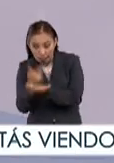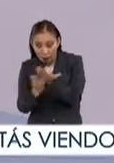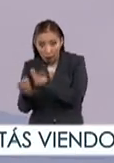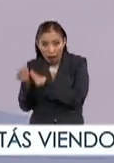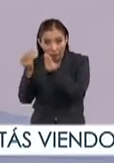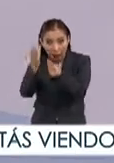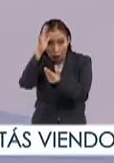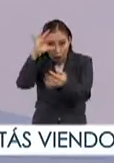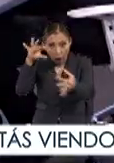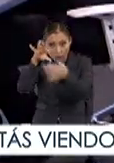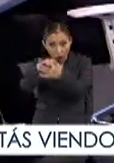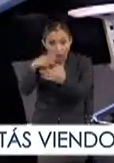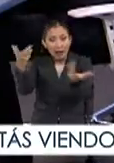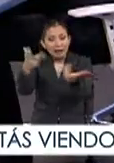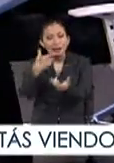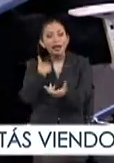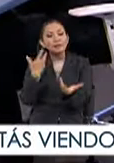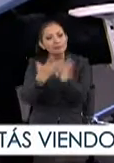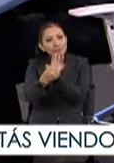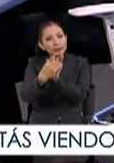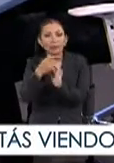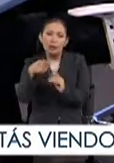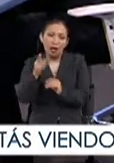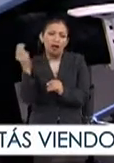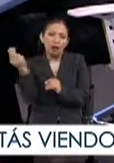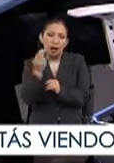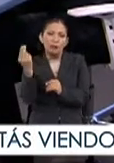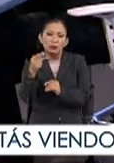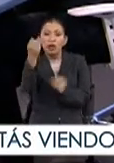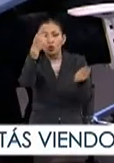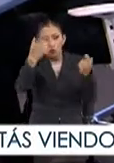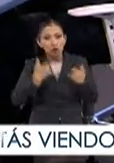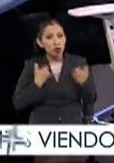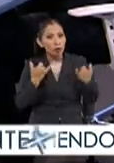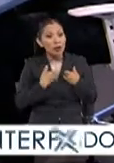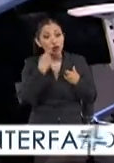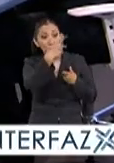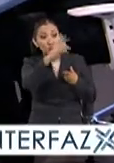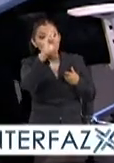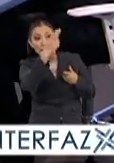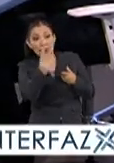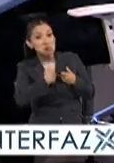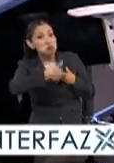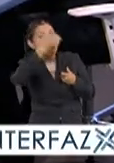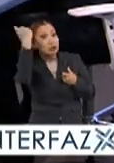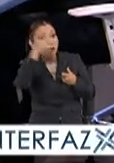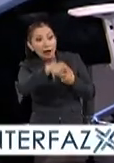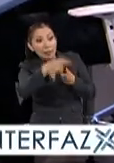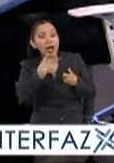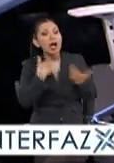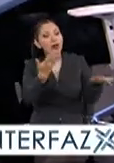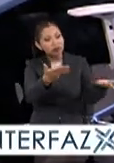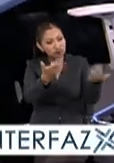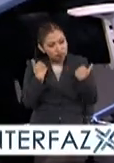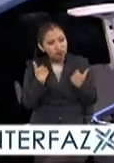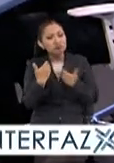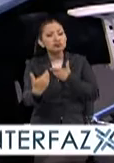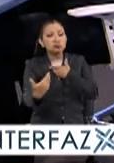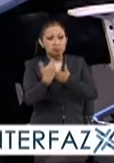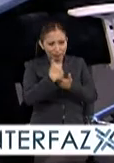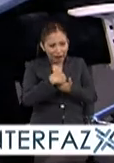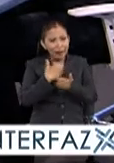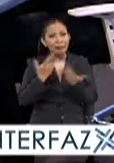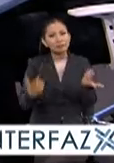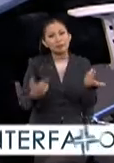convenios, estas alianzas y poder hacer esta generación, pero desde luego si hay chicos o chicas que sus universidades no están en estos convenios y de colaboración, se pueden